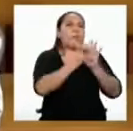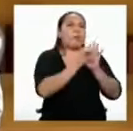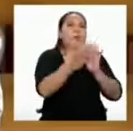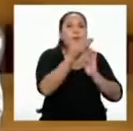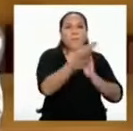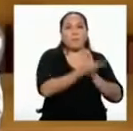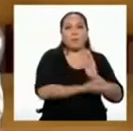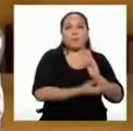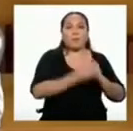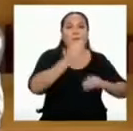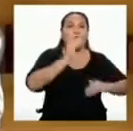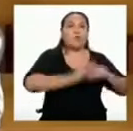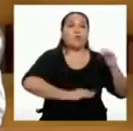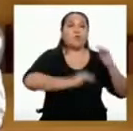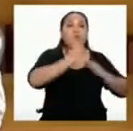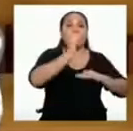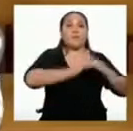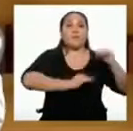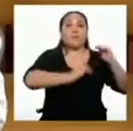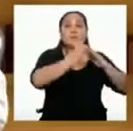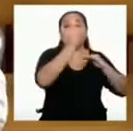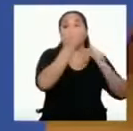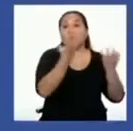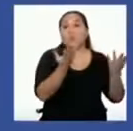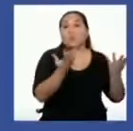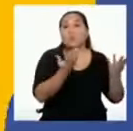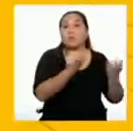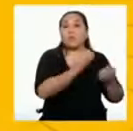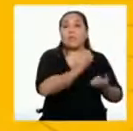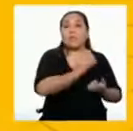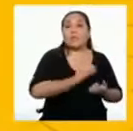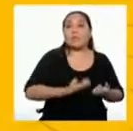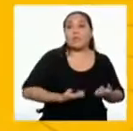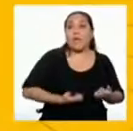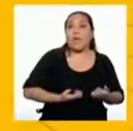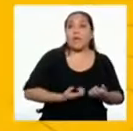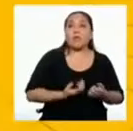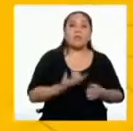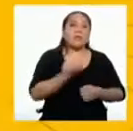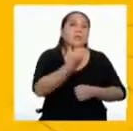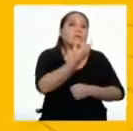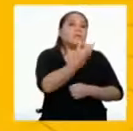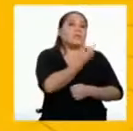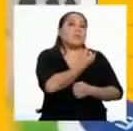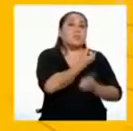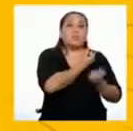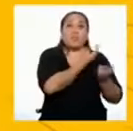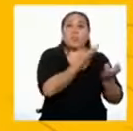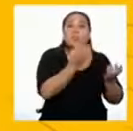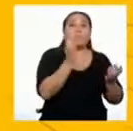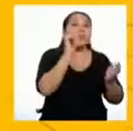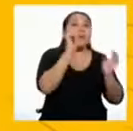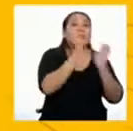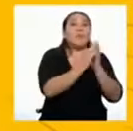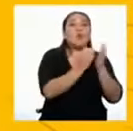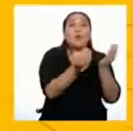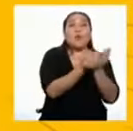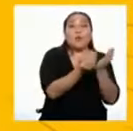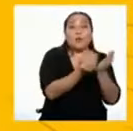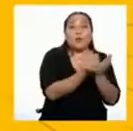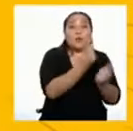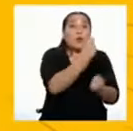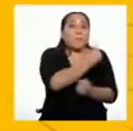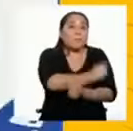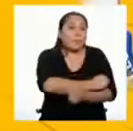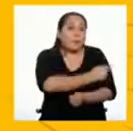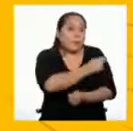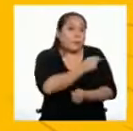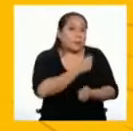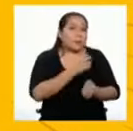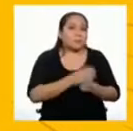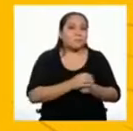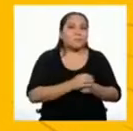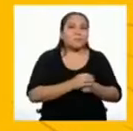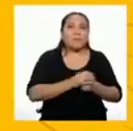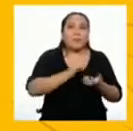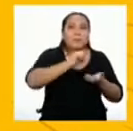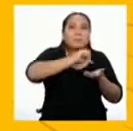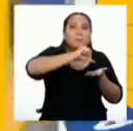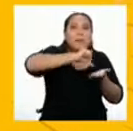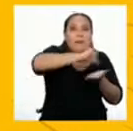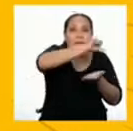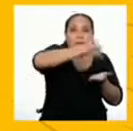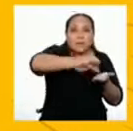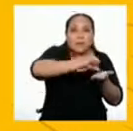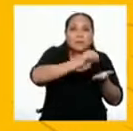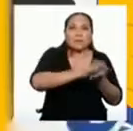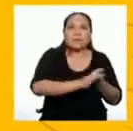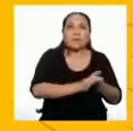serían los edificios públicos como instituciones educativas, hospitales, plazas,